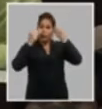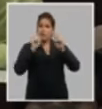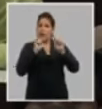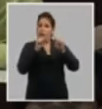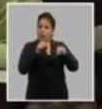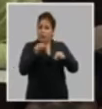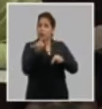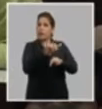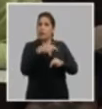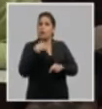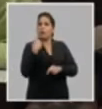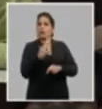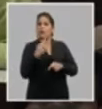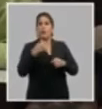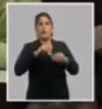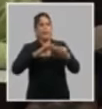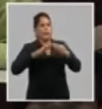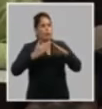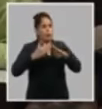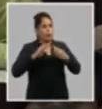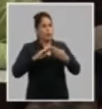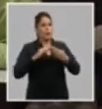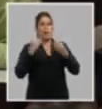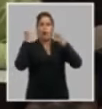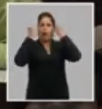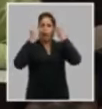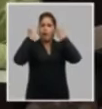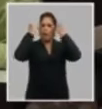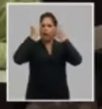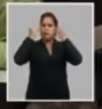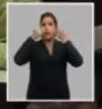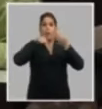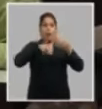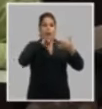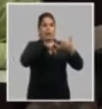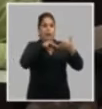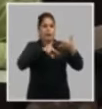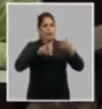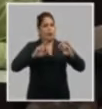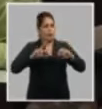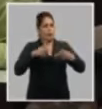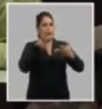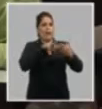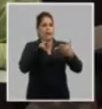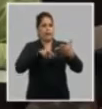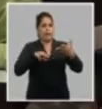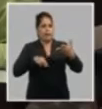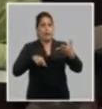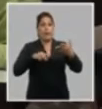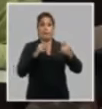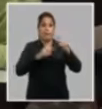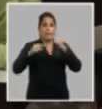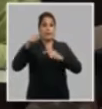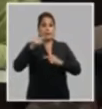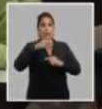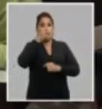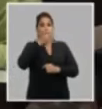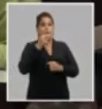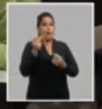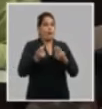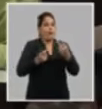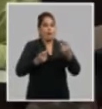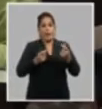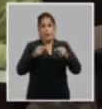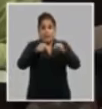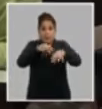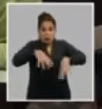sentido nosotros también discutimos y es algo que tenemos que revisar una y otra vez y sobre todas las cosas cuando hablamos de dinamizar y